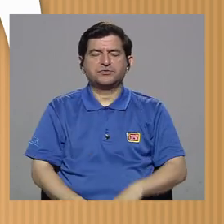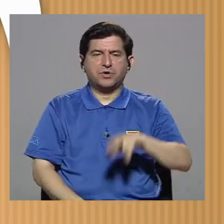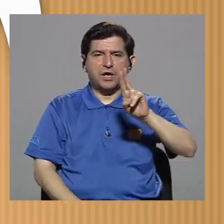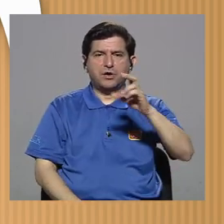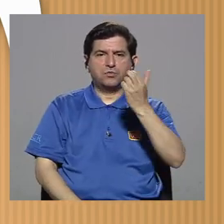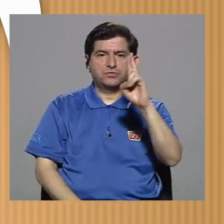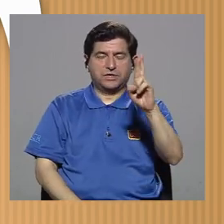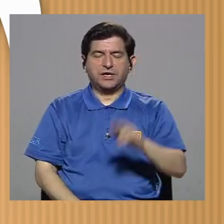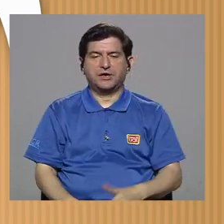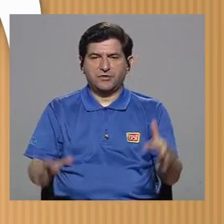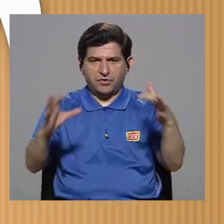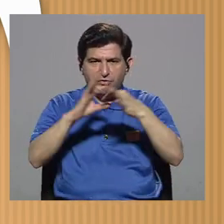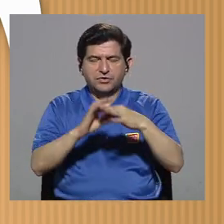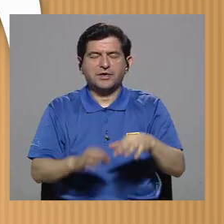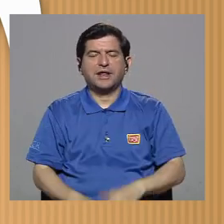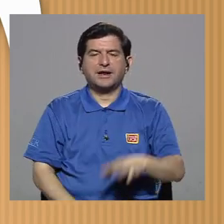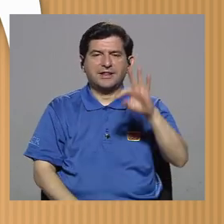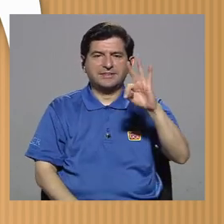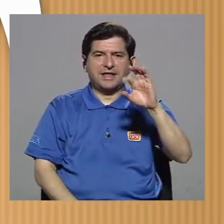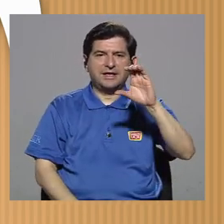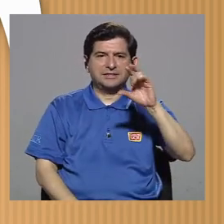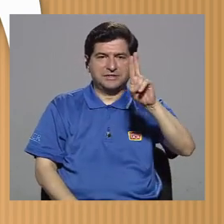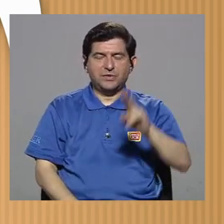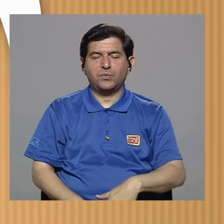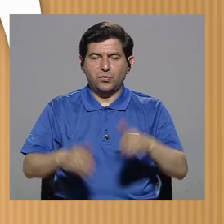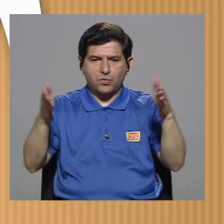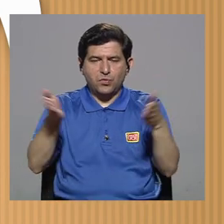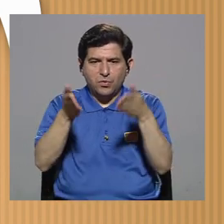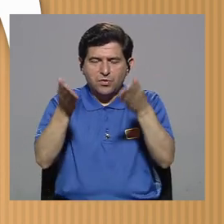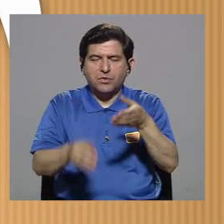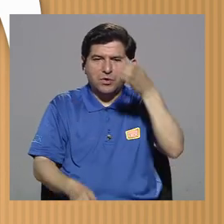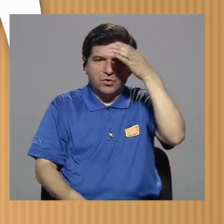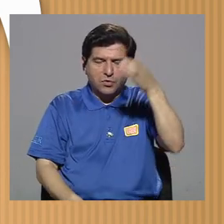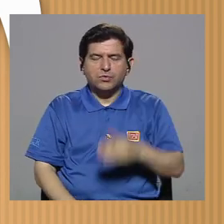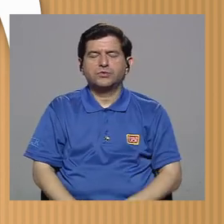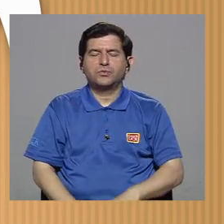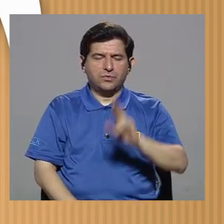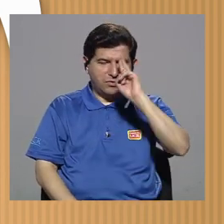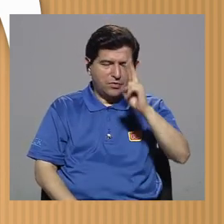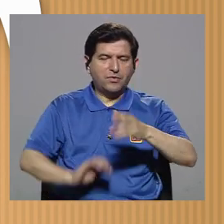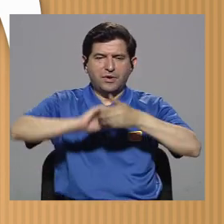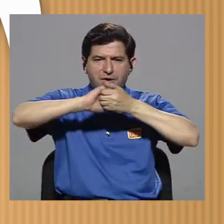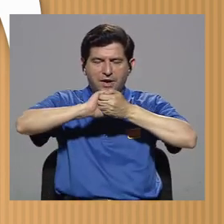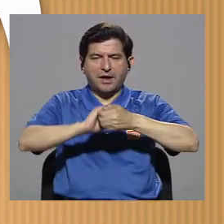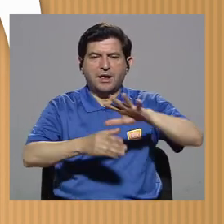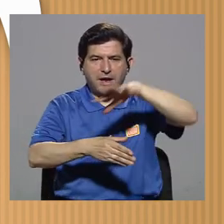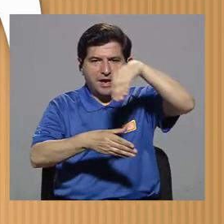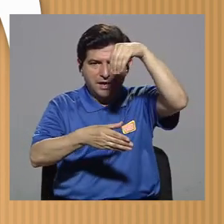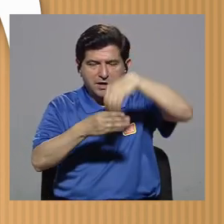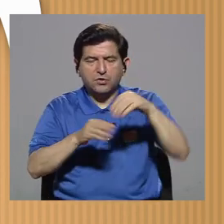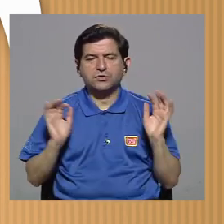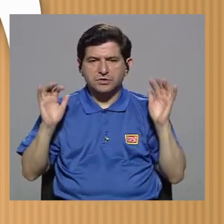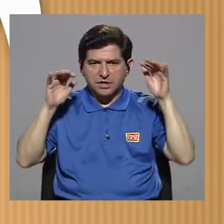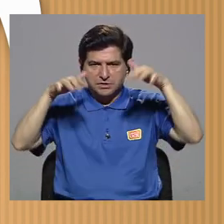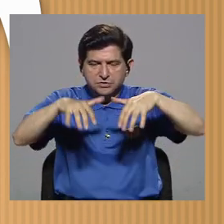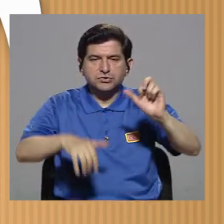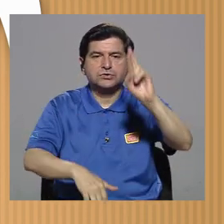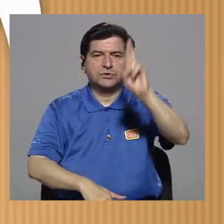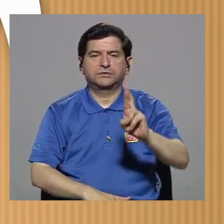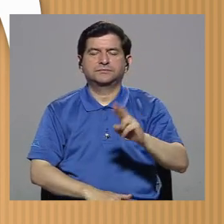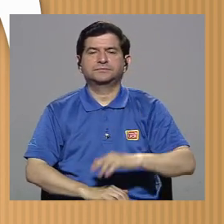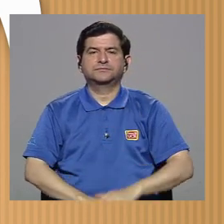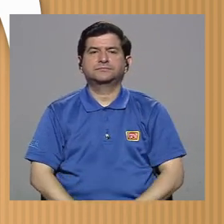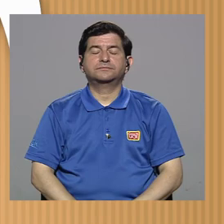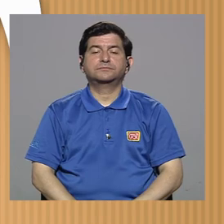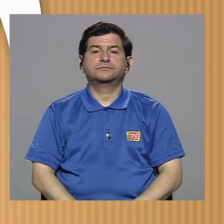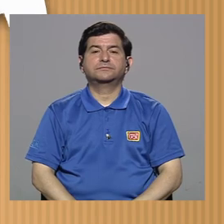quien coordinó el proyecto Cuidando mi Ciudad dentro del trabajo comunal, promoción de una cultura de respeto y solidaridad en el